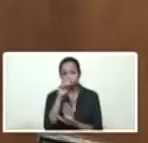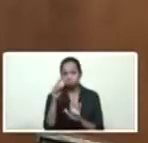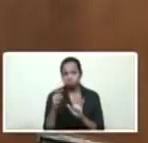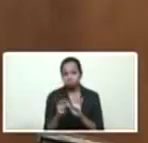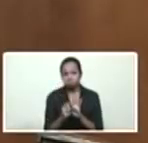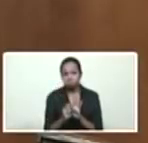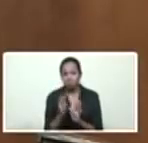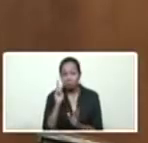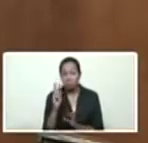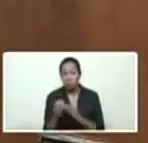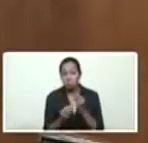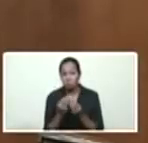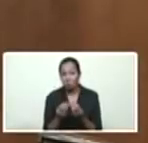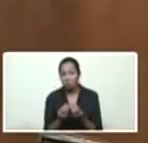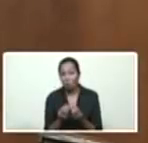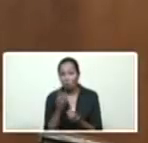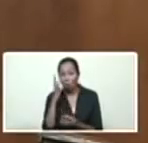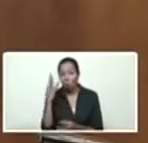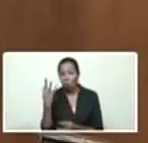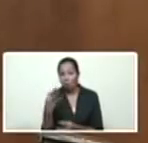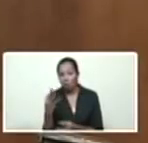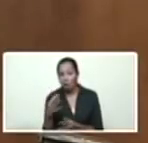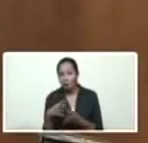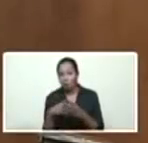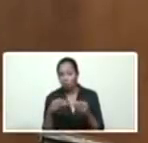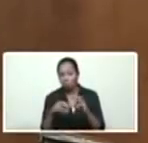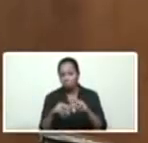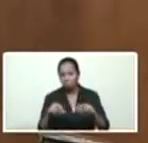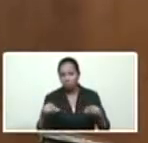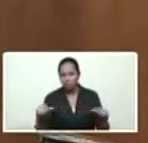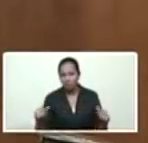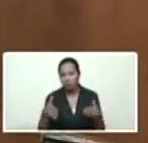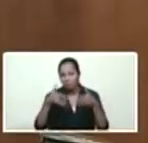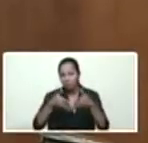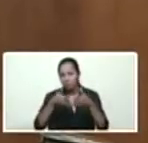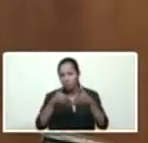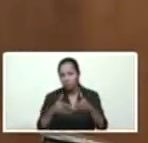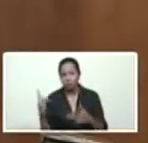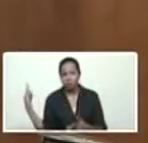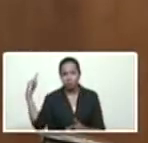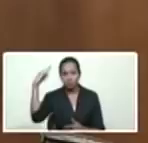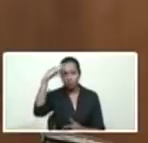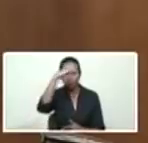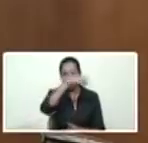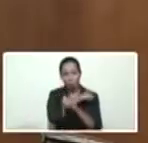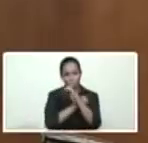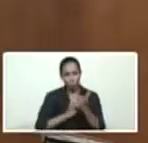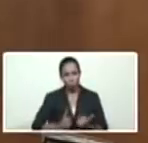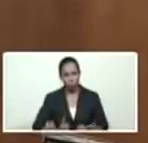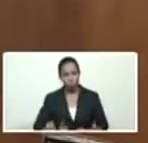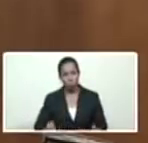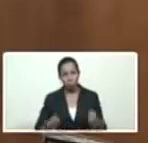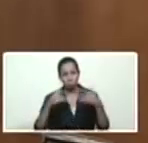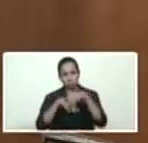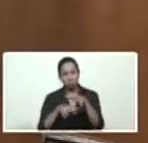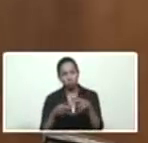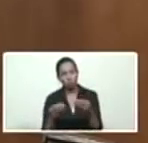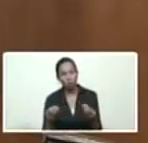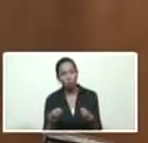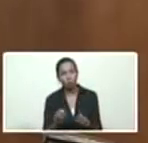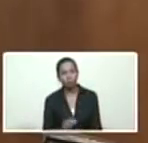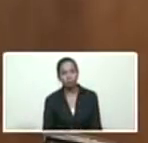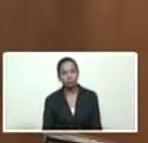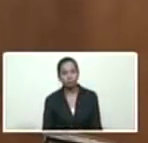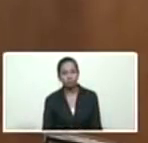visualización, la soberanía territorial, marítima, aérea del país. Nuestra Fuerza Armada Nacional Bolivariana,